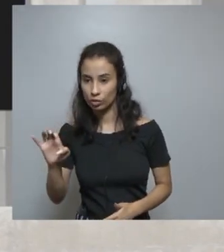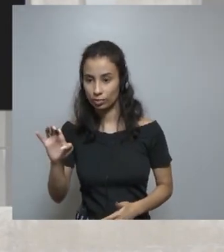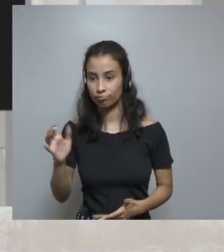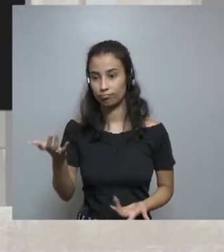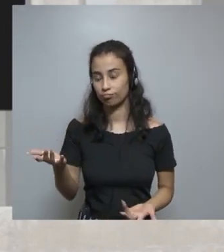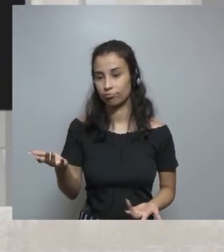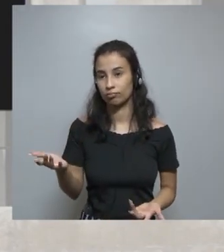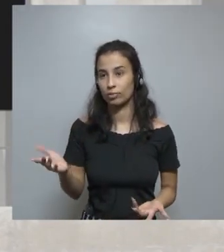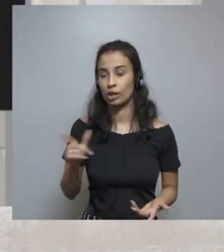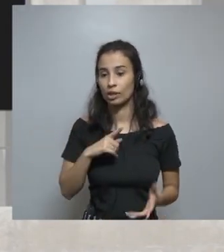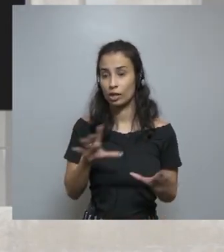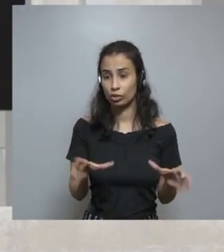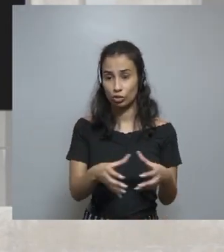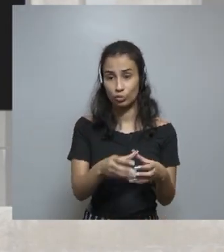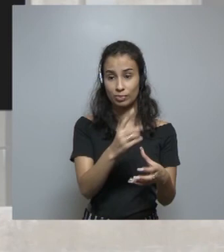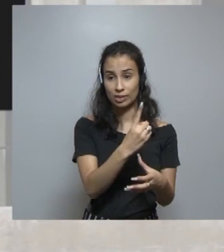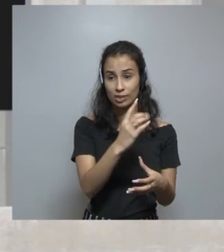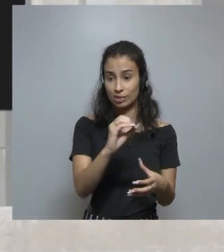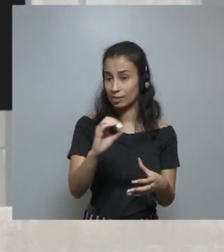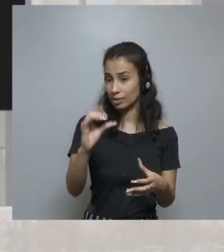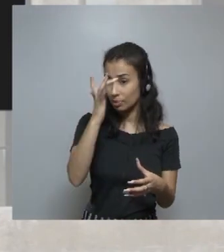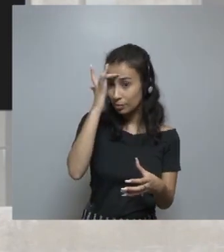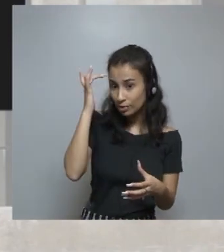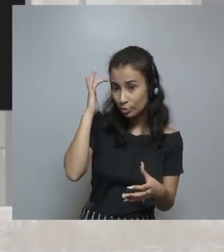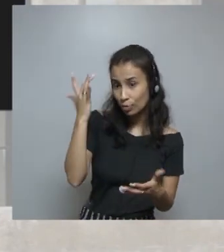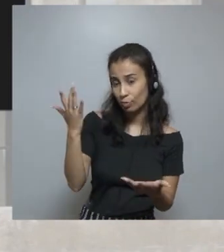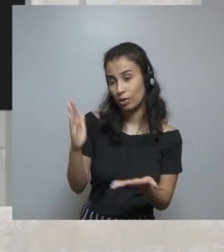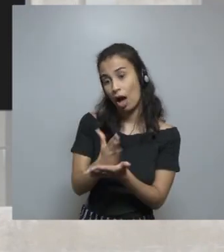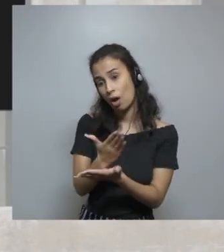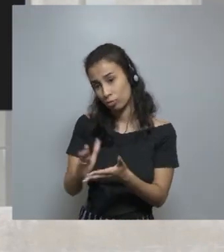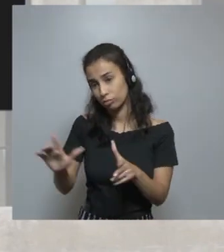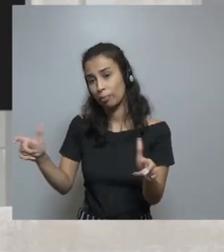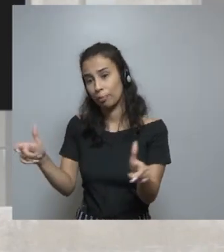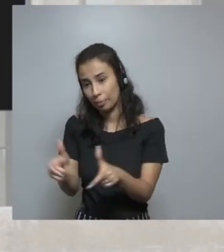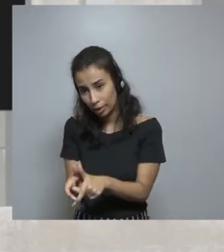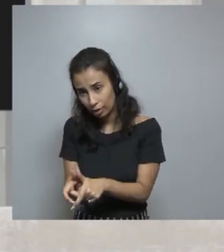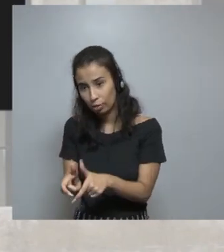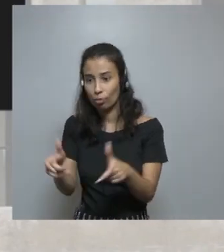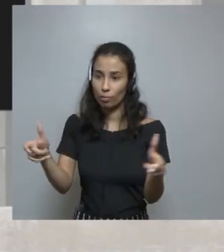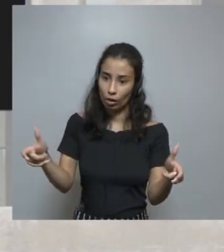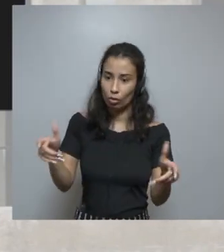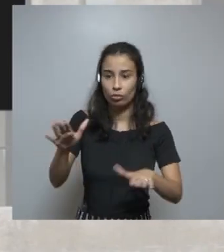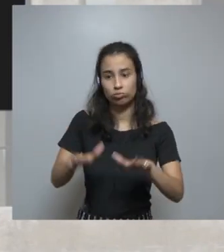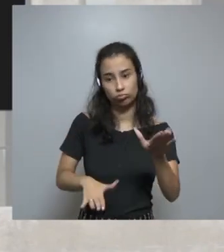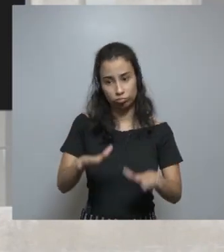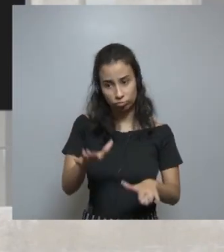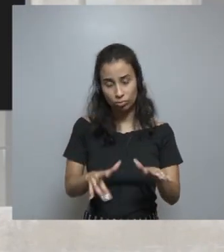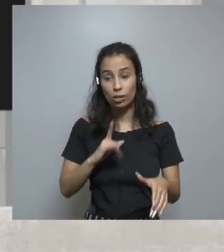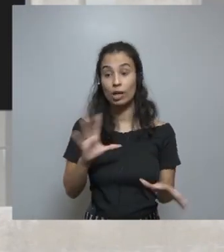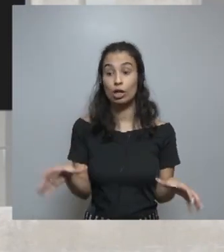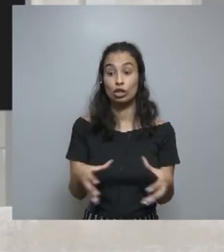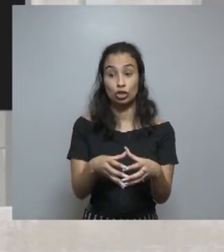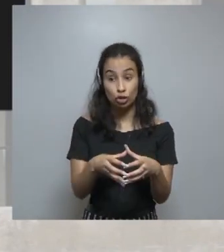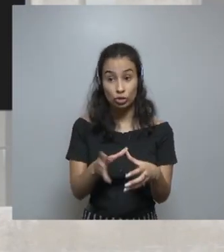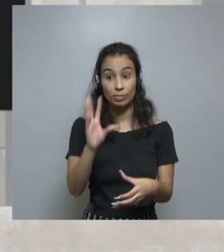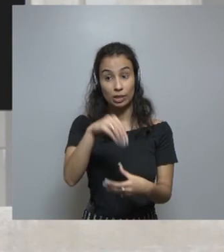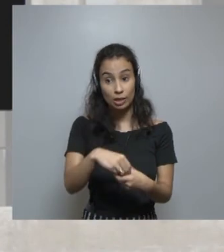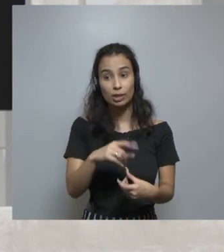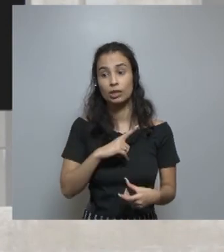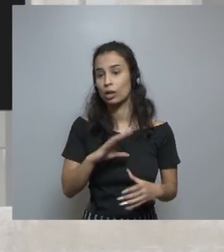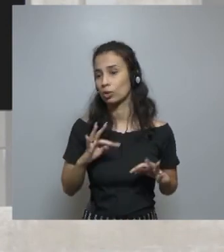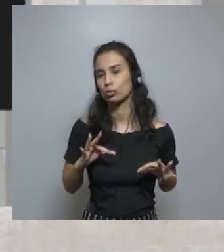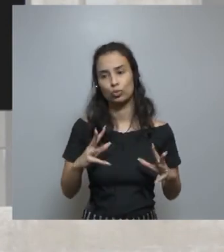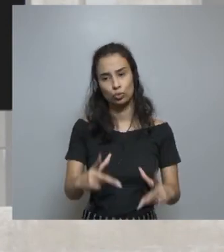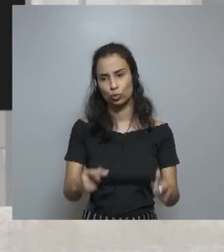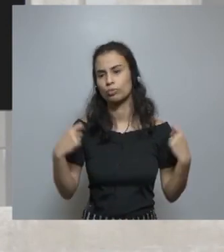de atención también. Son equipos que pueden ser mayores o menores y dentro del equipo siempre van a